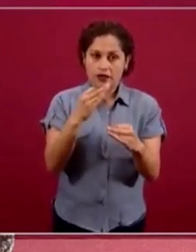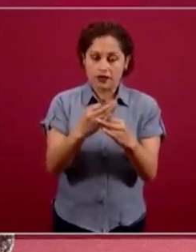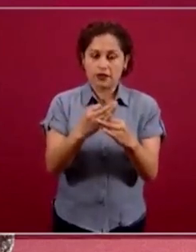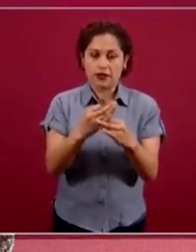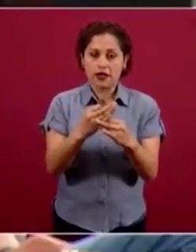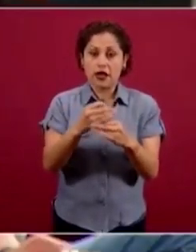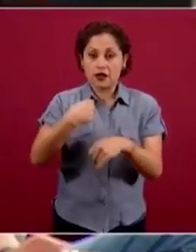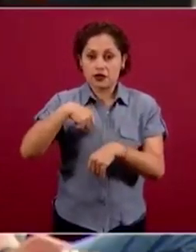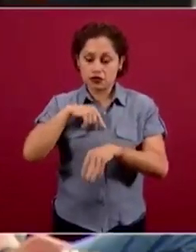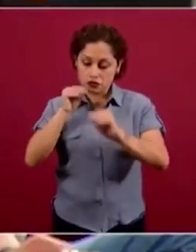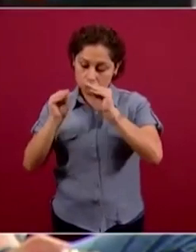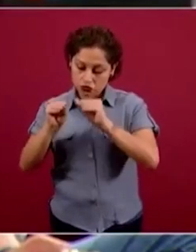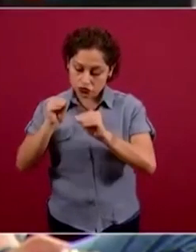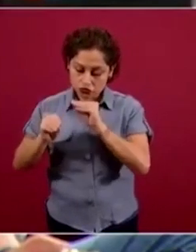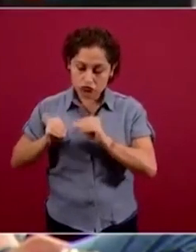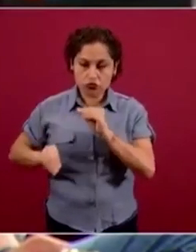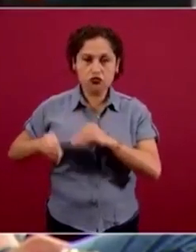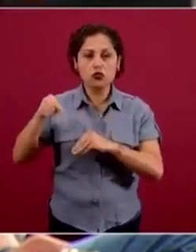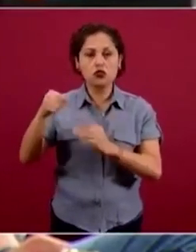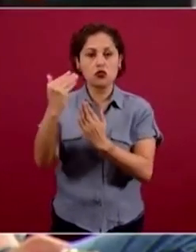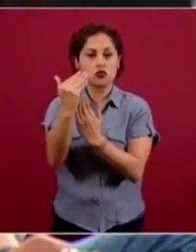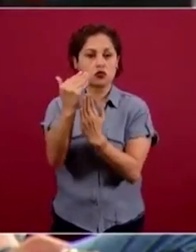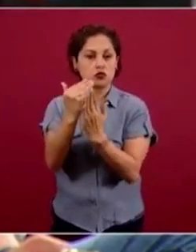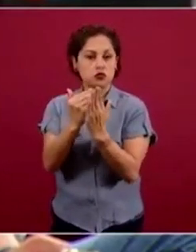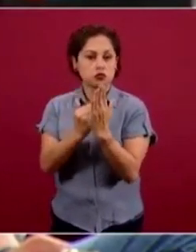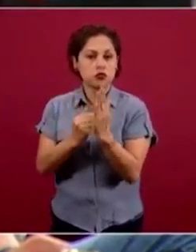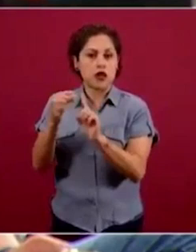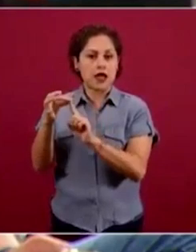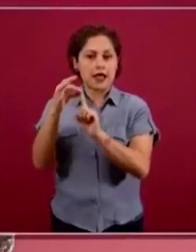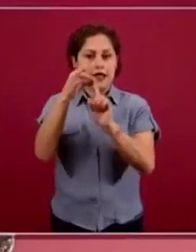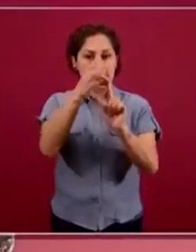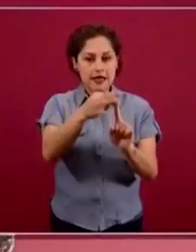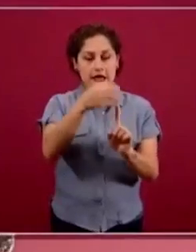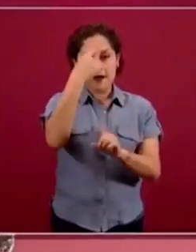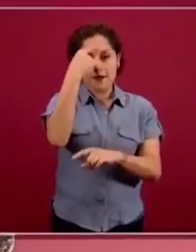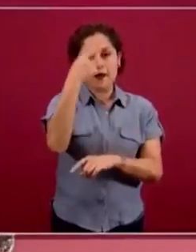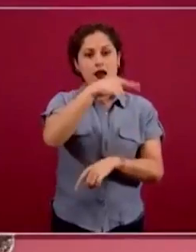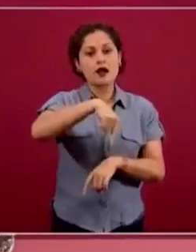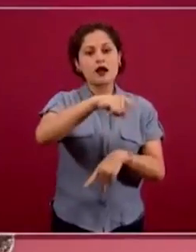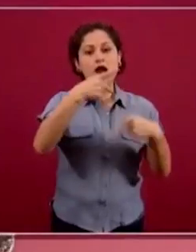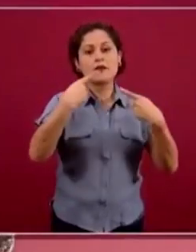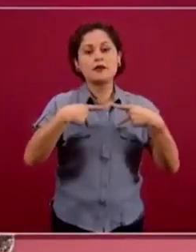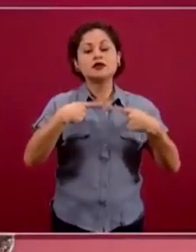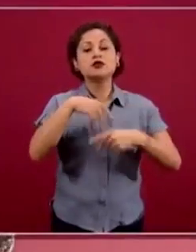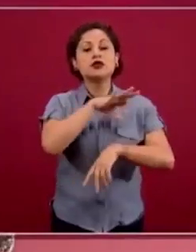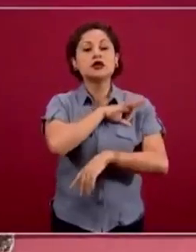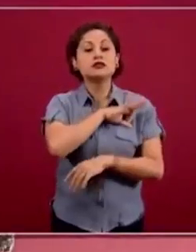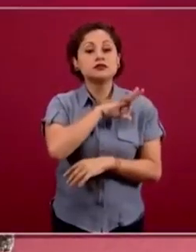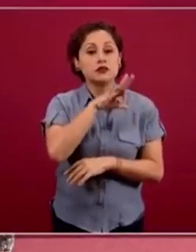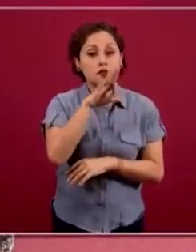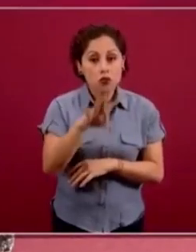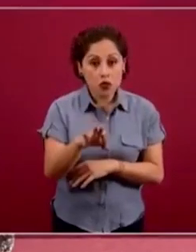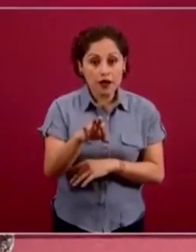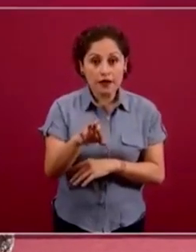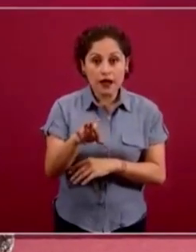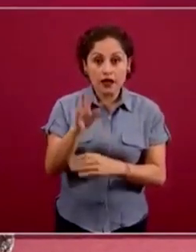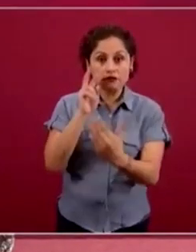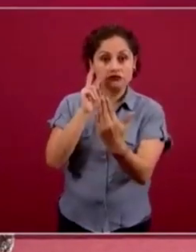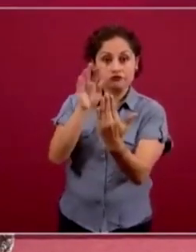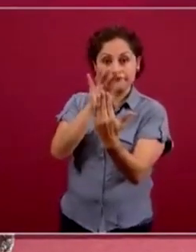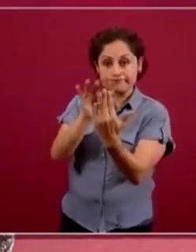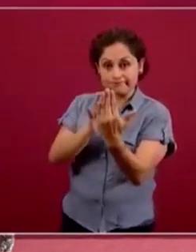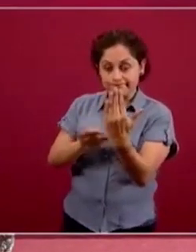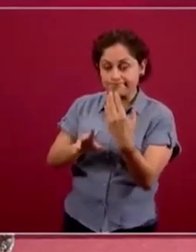para personas, para el cuidado de la salud de personas con discapacidad bajo el marco de la